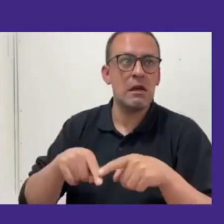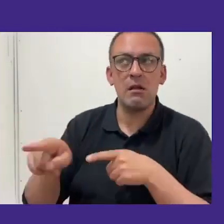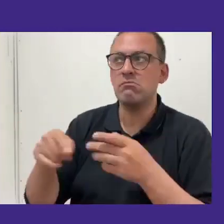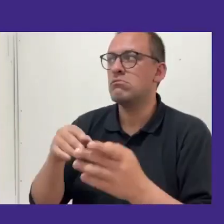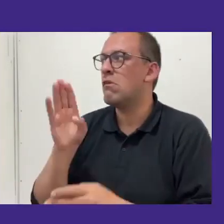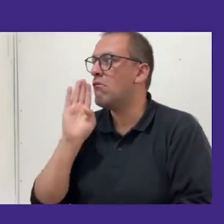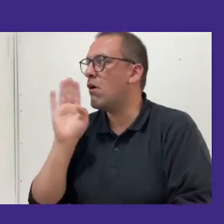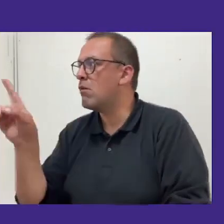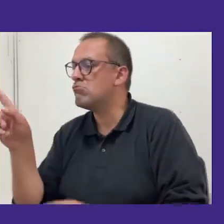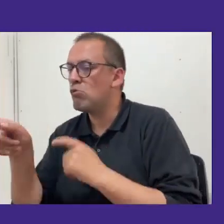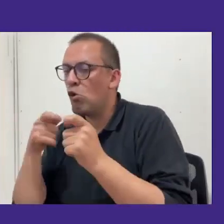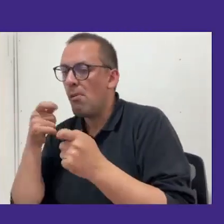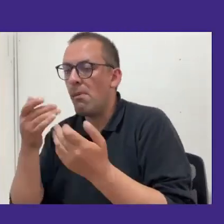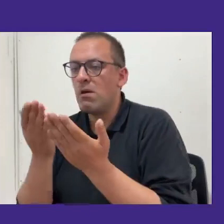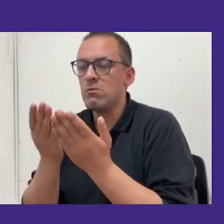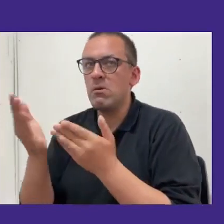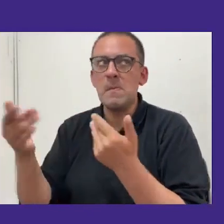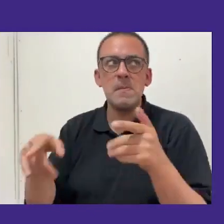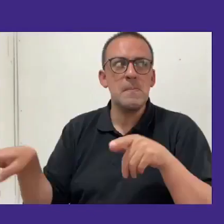dónde comer, dónde estudiar.